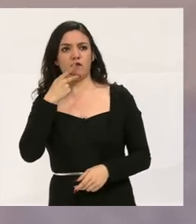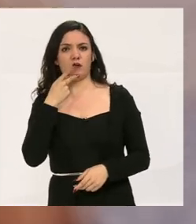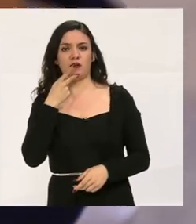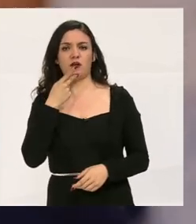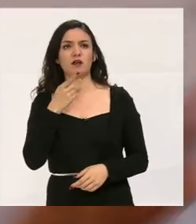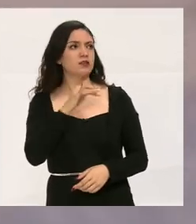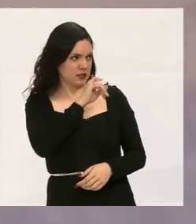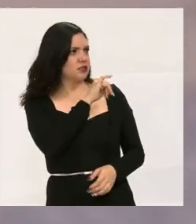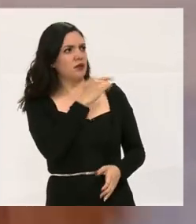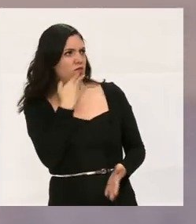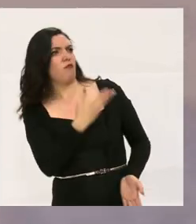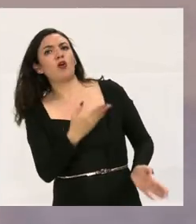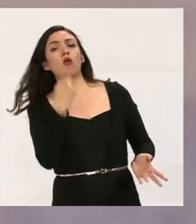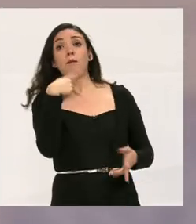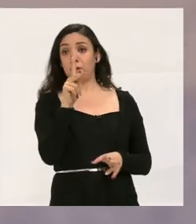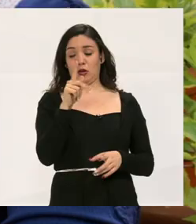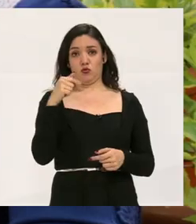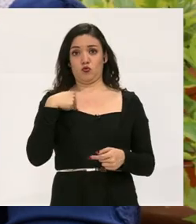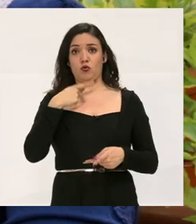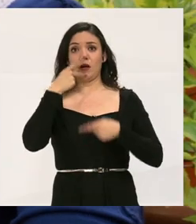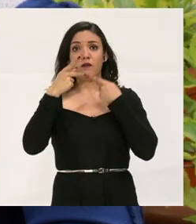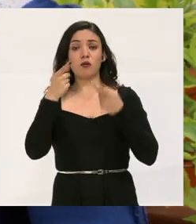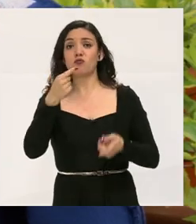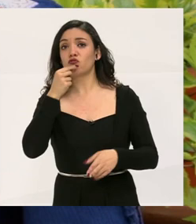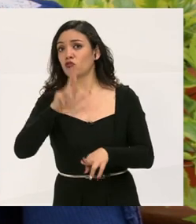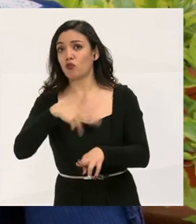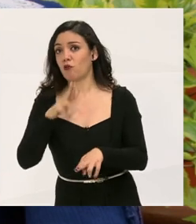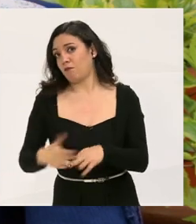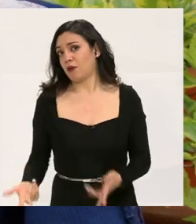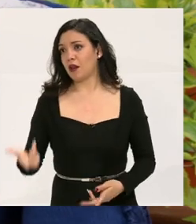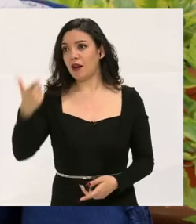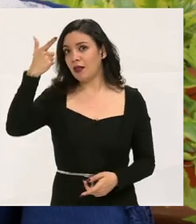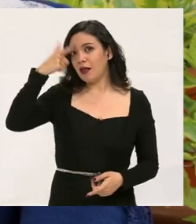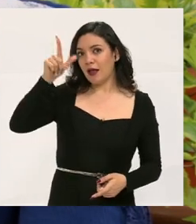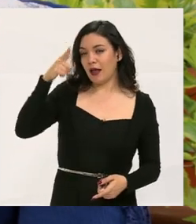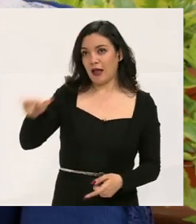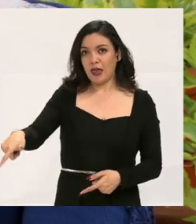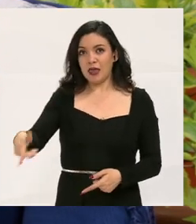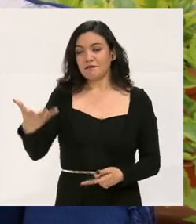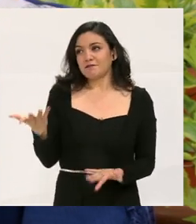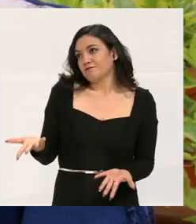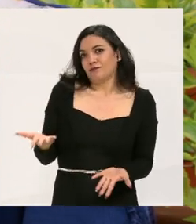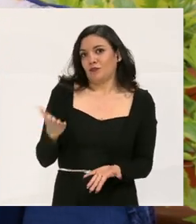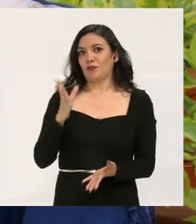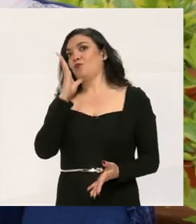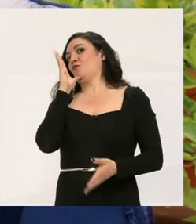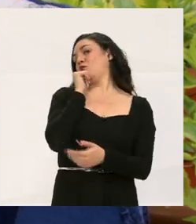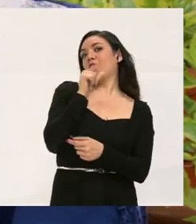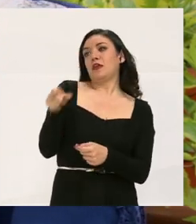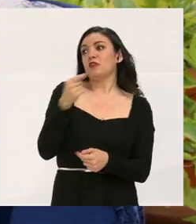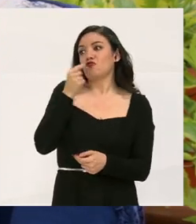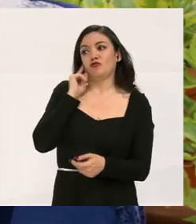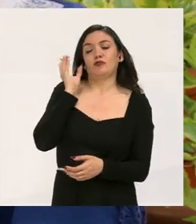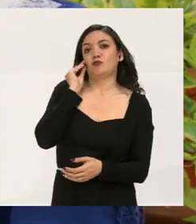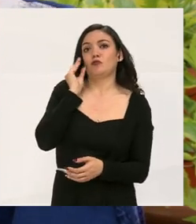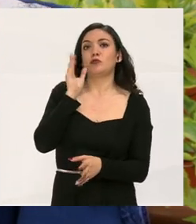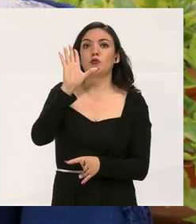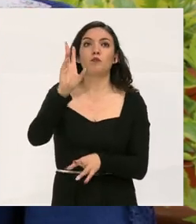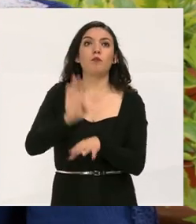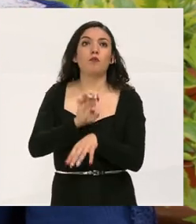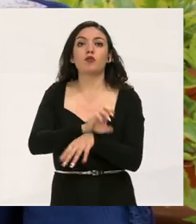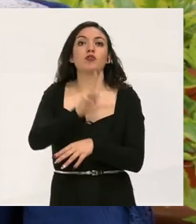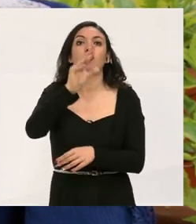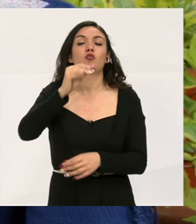tiene que hablar. Yo le decía, bueno, sí, pero estamos hablando de un niño regular. Gael, tenga en cuenta que Gael no